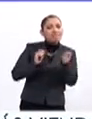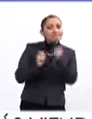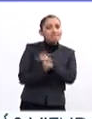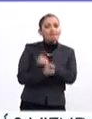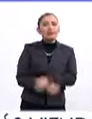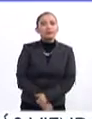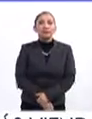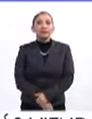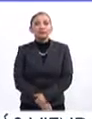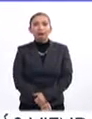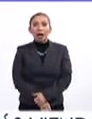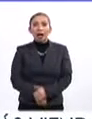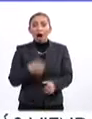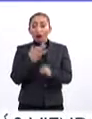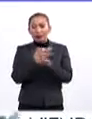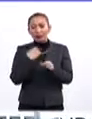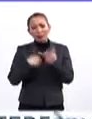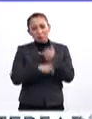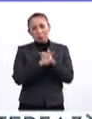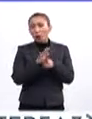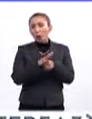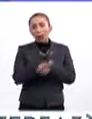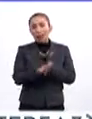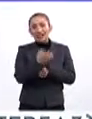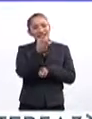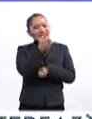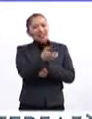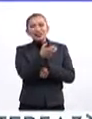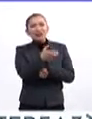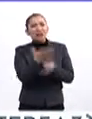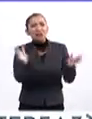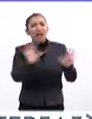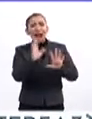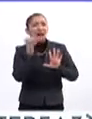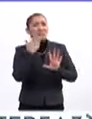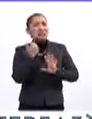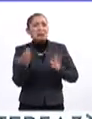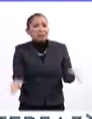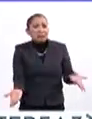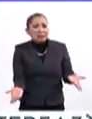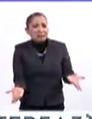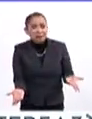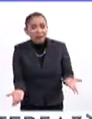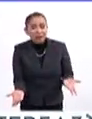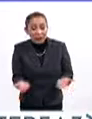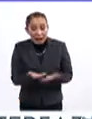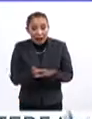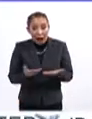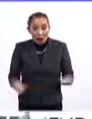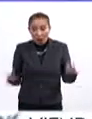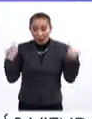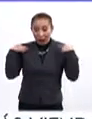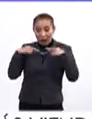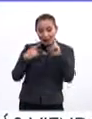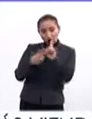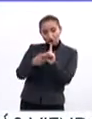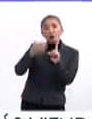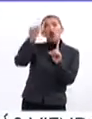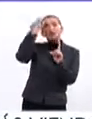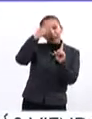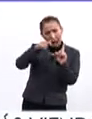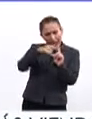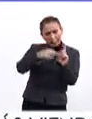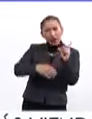Lo que está en crisis es esto, esto ha quedado obsoleto. Hoy el profesor tiene unos